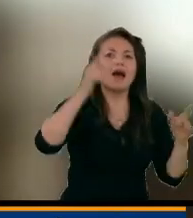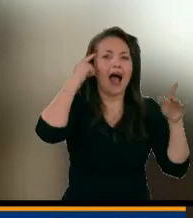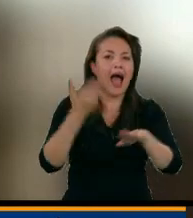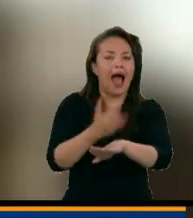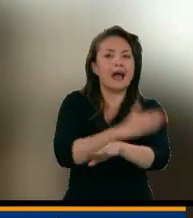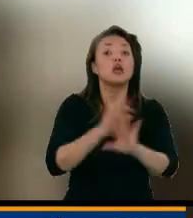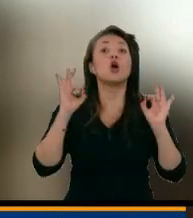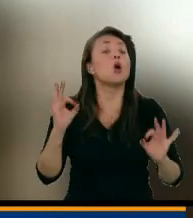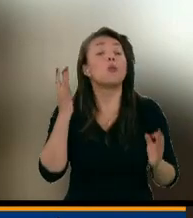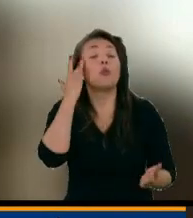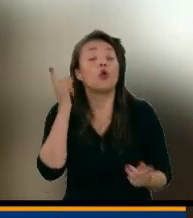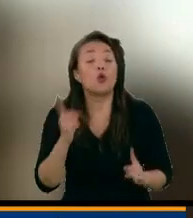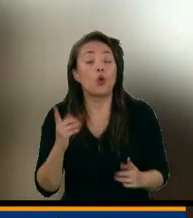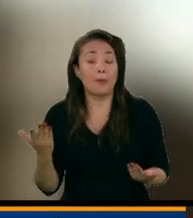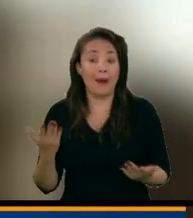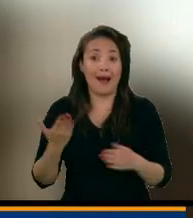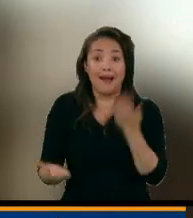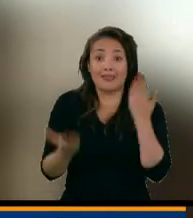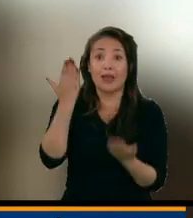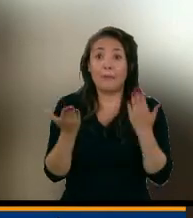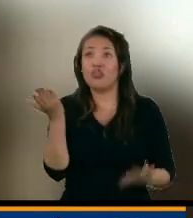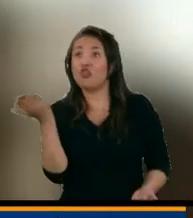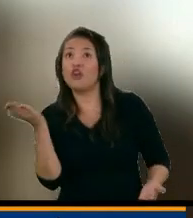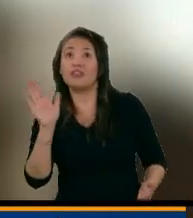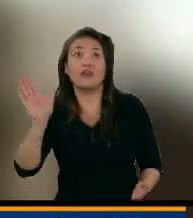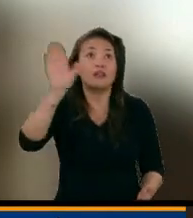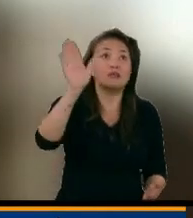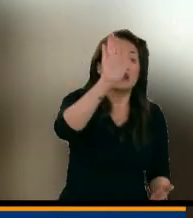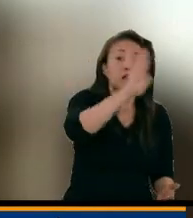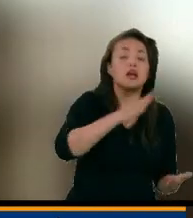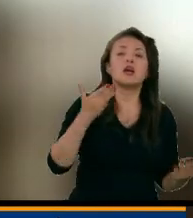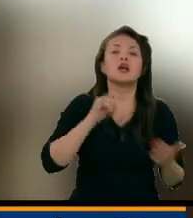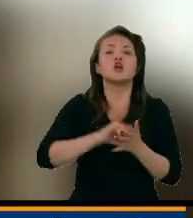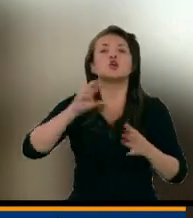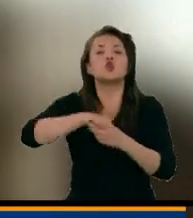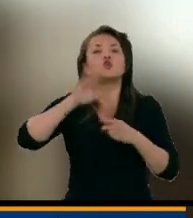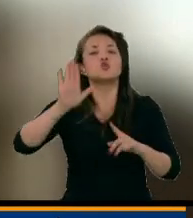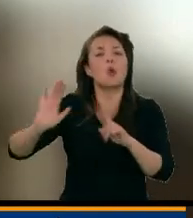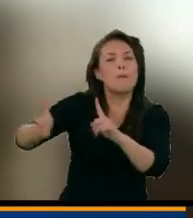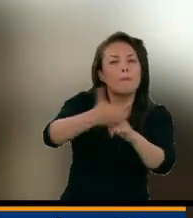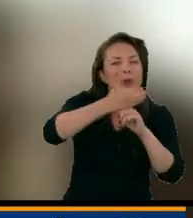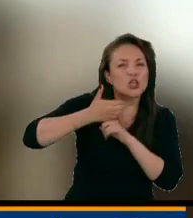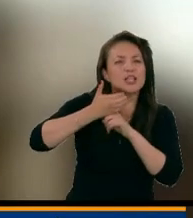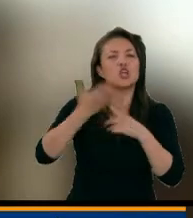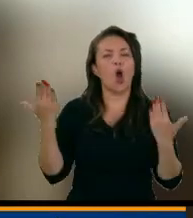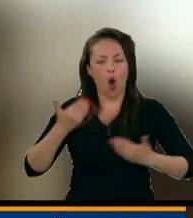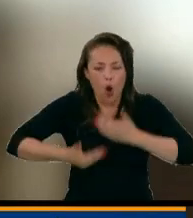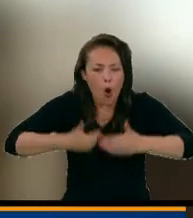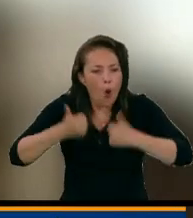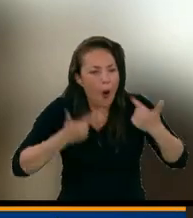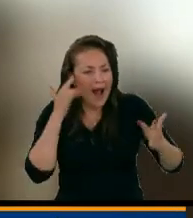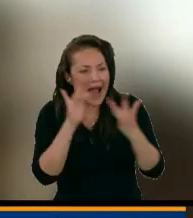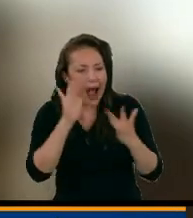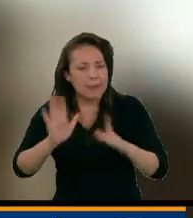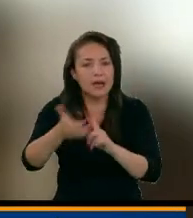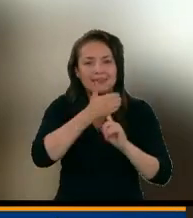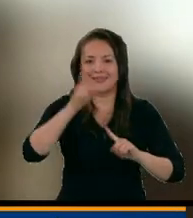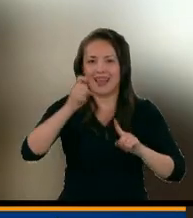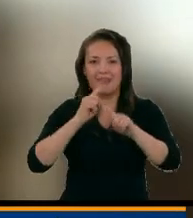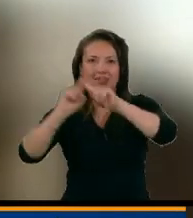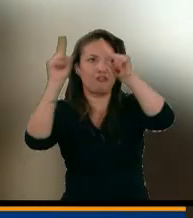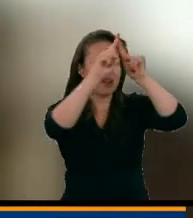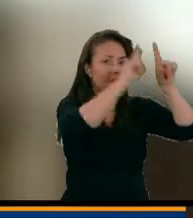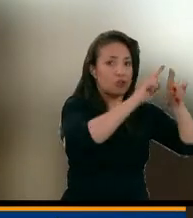dependiendo la región del país, los sistemas de protección, los mecanismos de protección deben ser diferenciados.